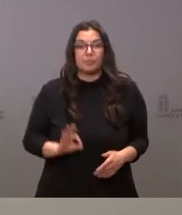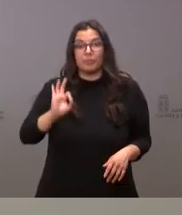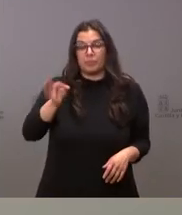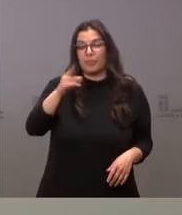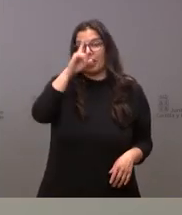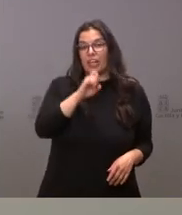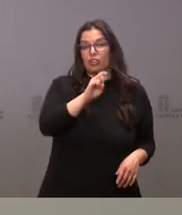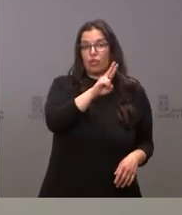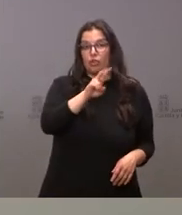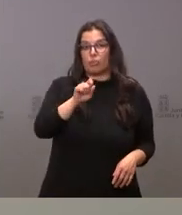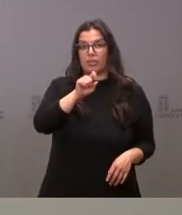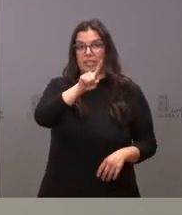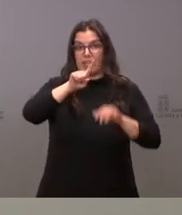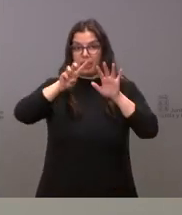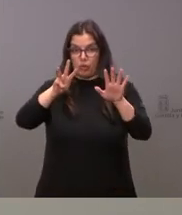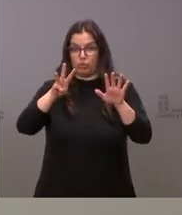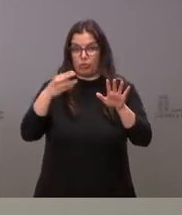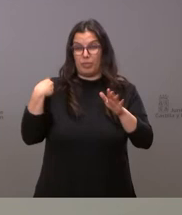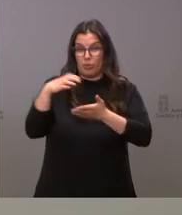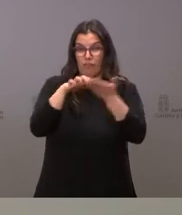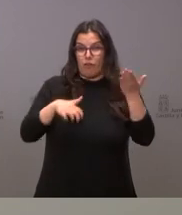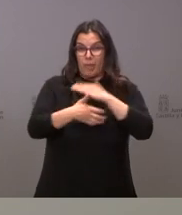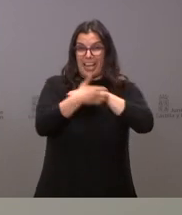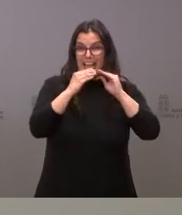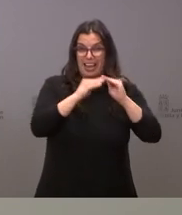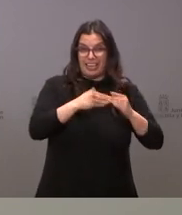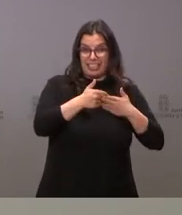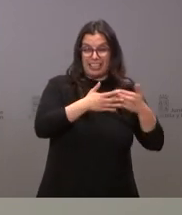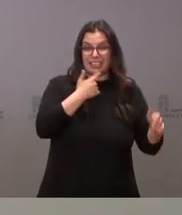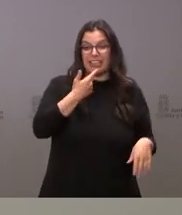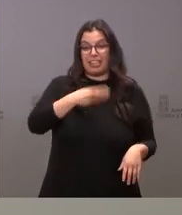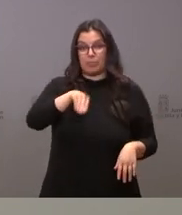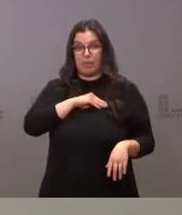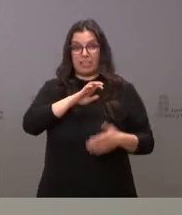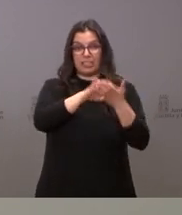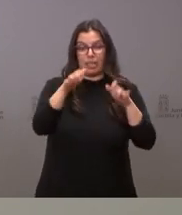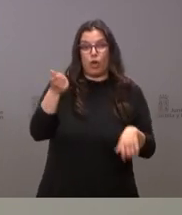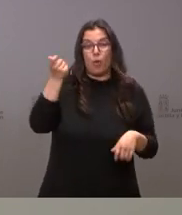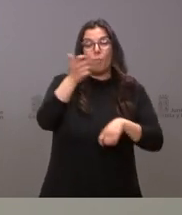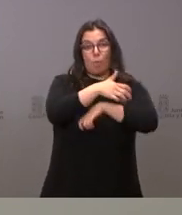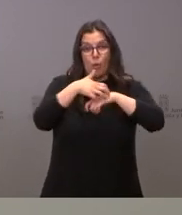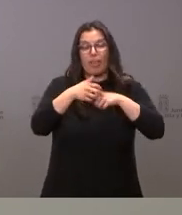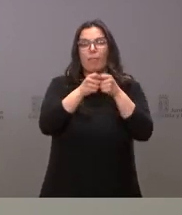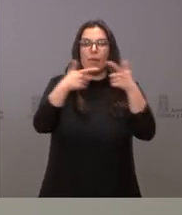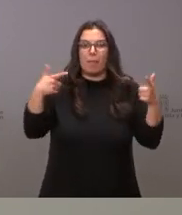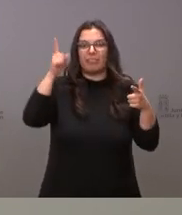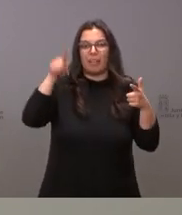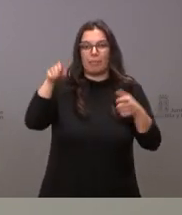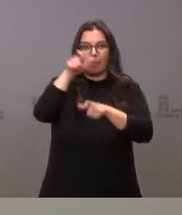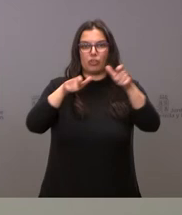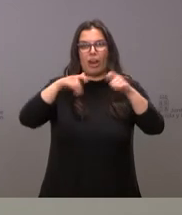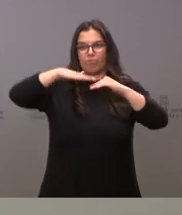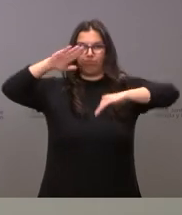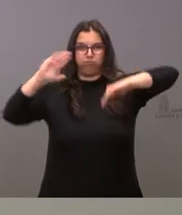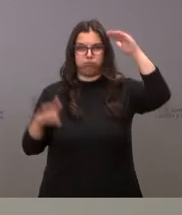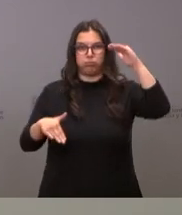2018 y lo dice el informe de Cáritas la pobreza ha aumentado en España y en Castilla y León y también la desigualdad entre el conjunto de los ciudadanos ¿Cuáles son